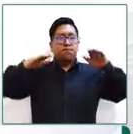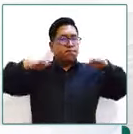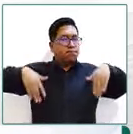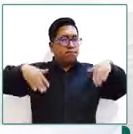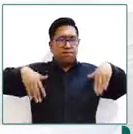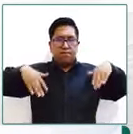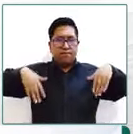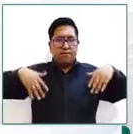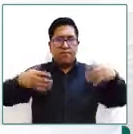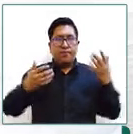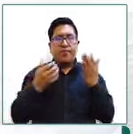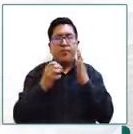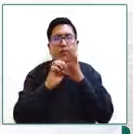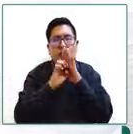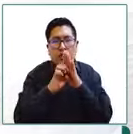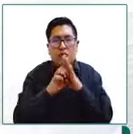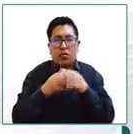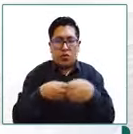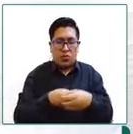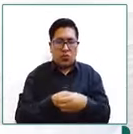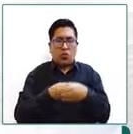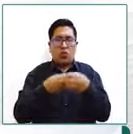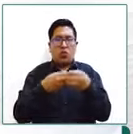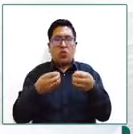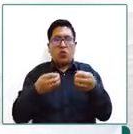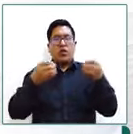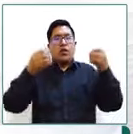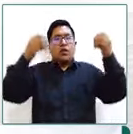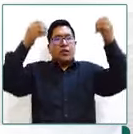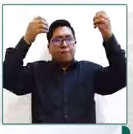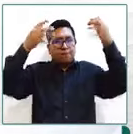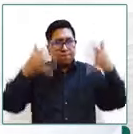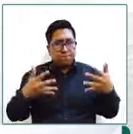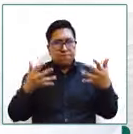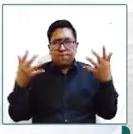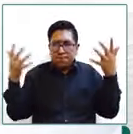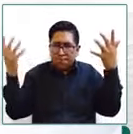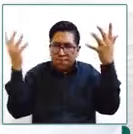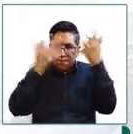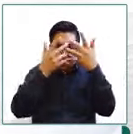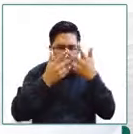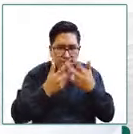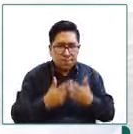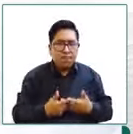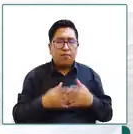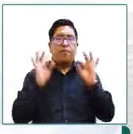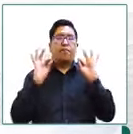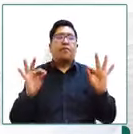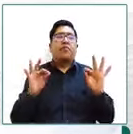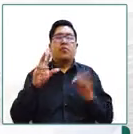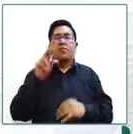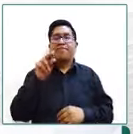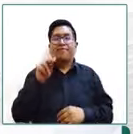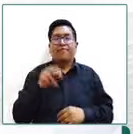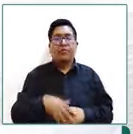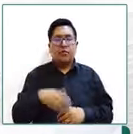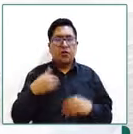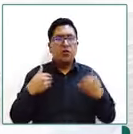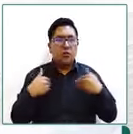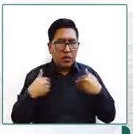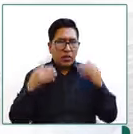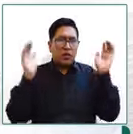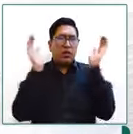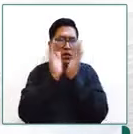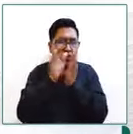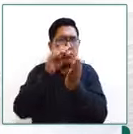una unidad una homogeneidad en cuanto a esa información tenemos nosotros algunos datos que